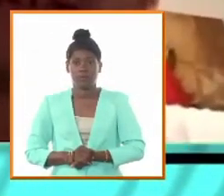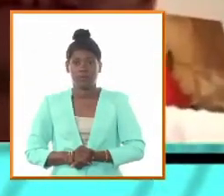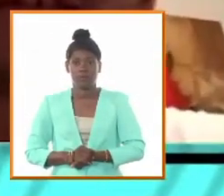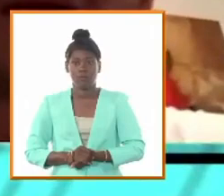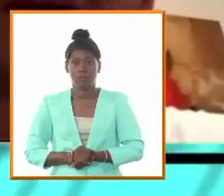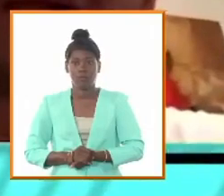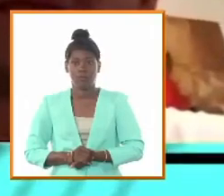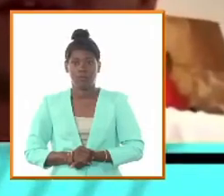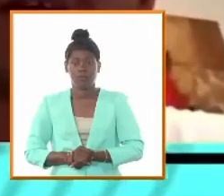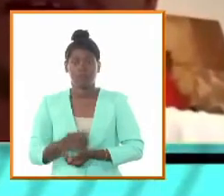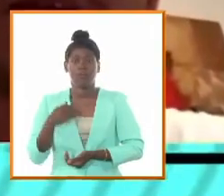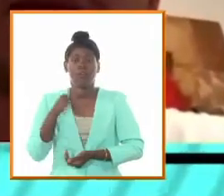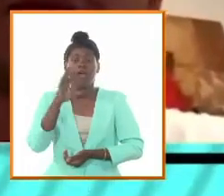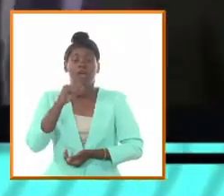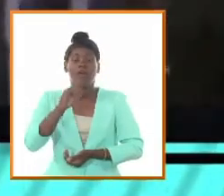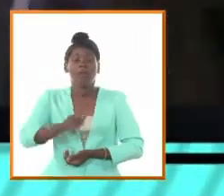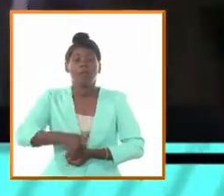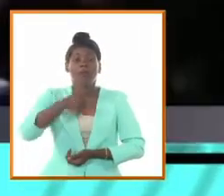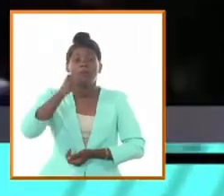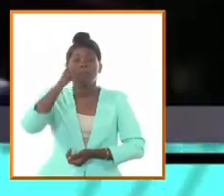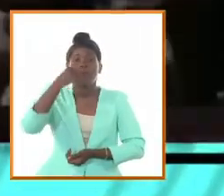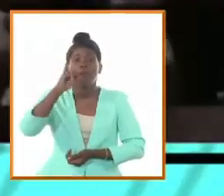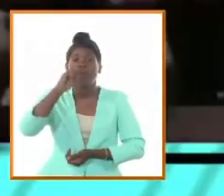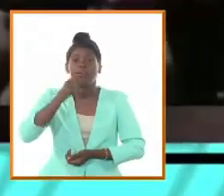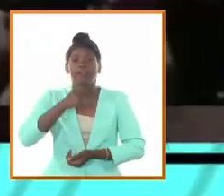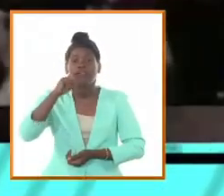presidente Biden en inglés